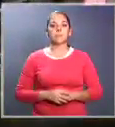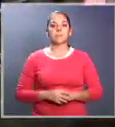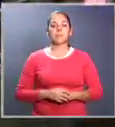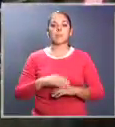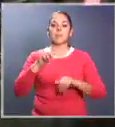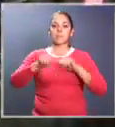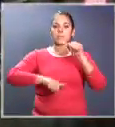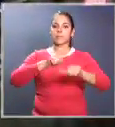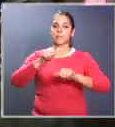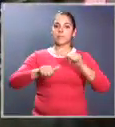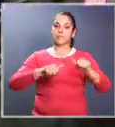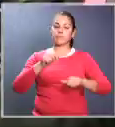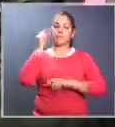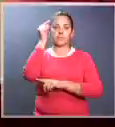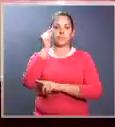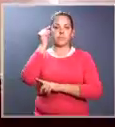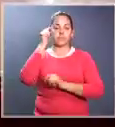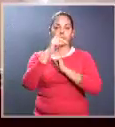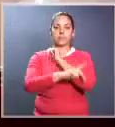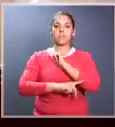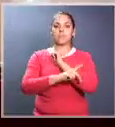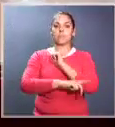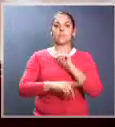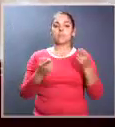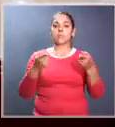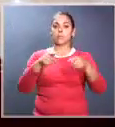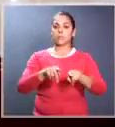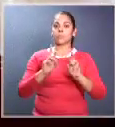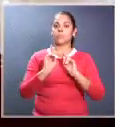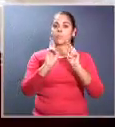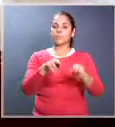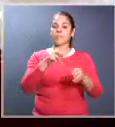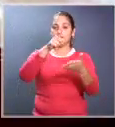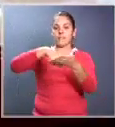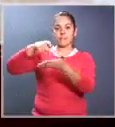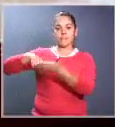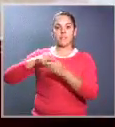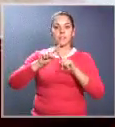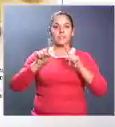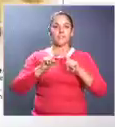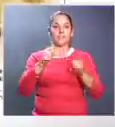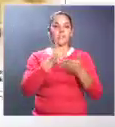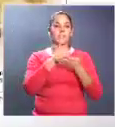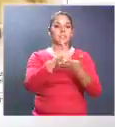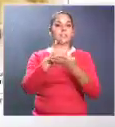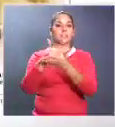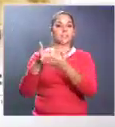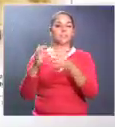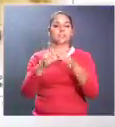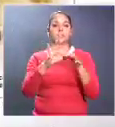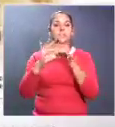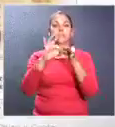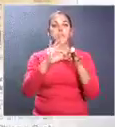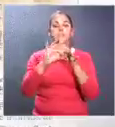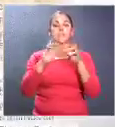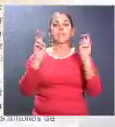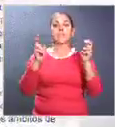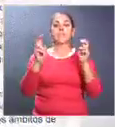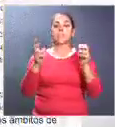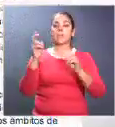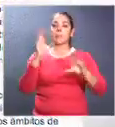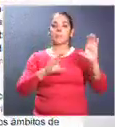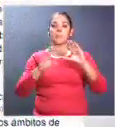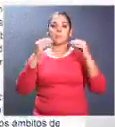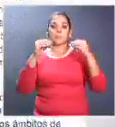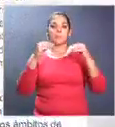Los esfuerzos diplomáticos del Gobierno de la República vieron como resultado la firma de varios acuerdos de cooperación en áreas como el comercio,